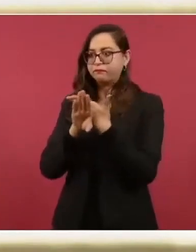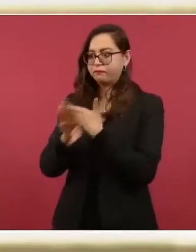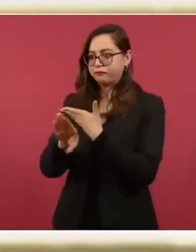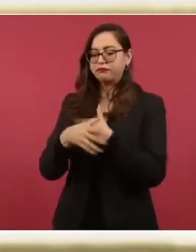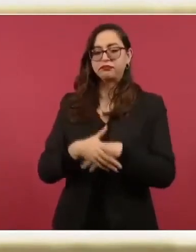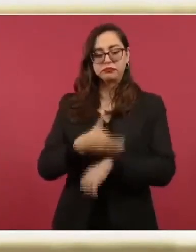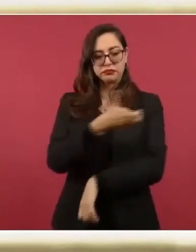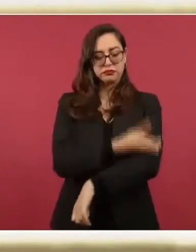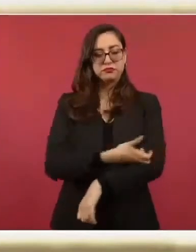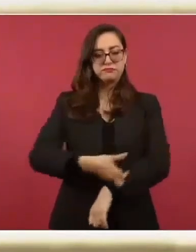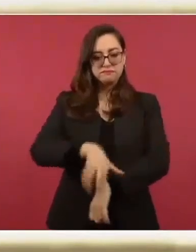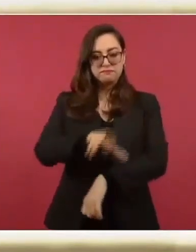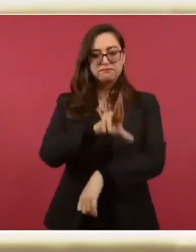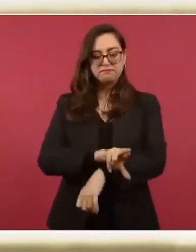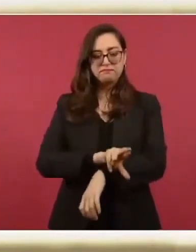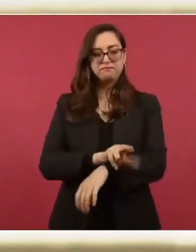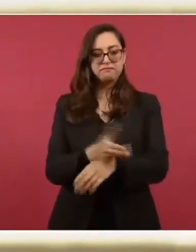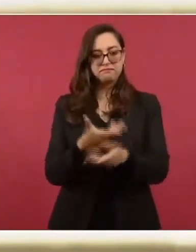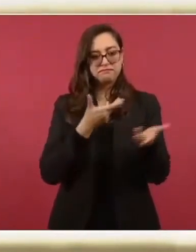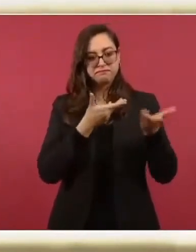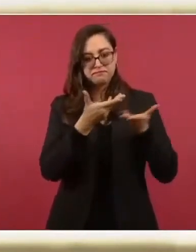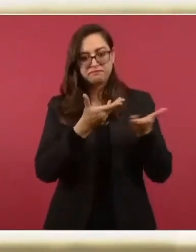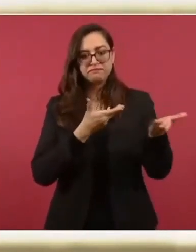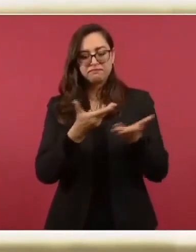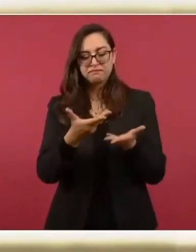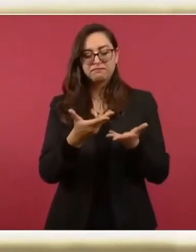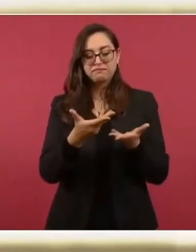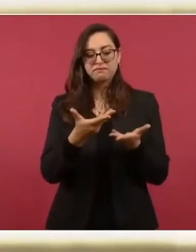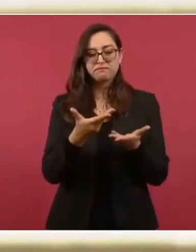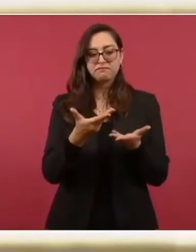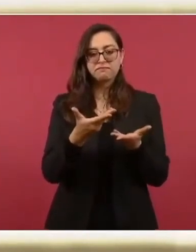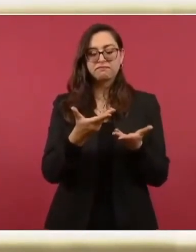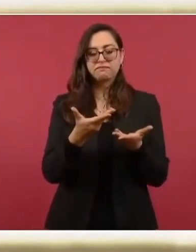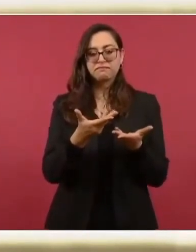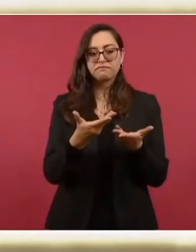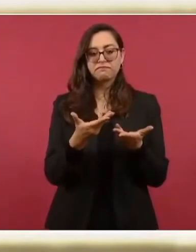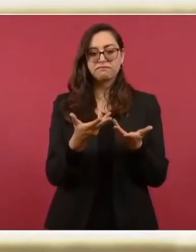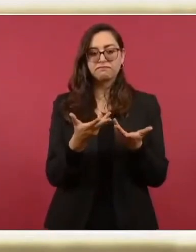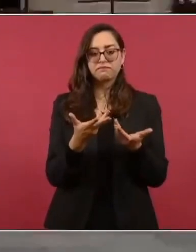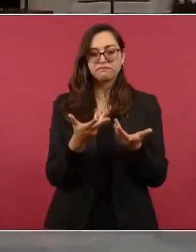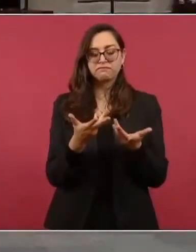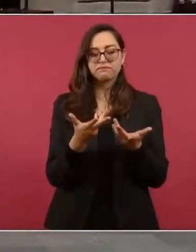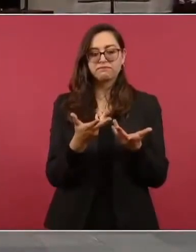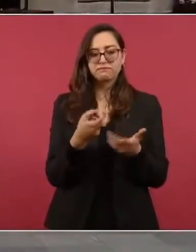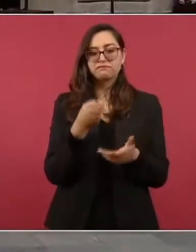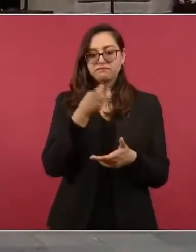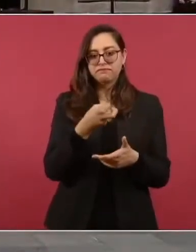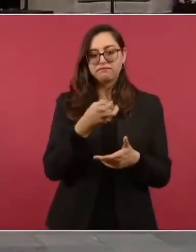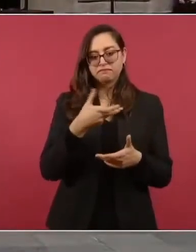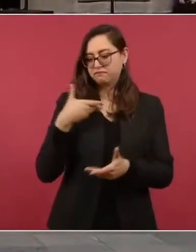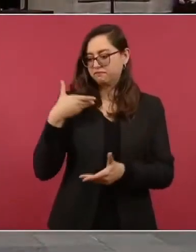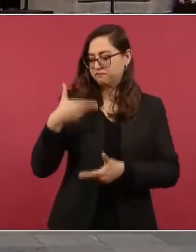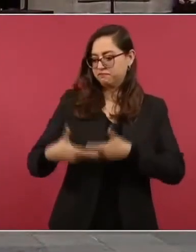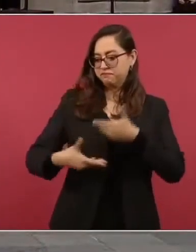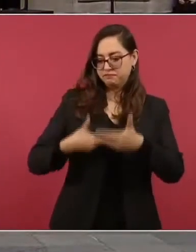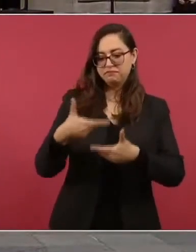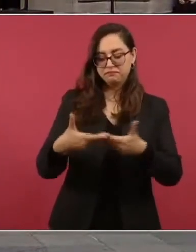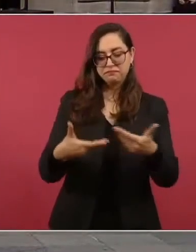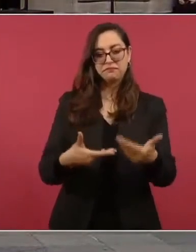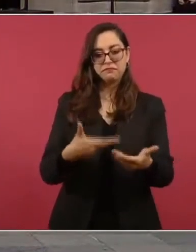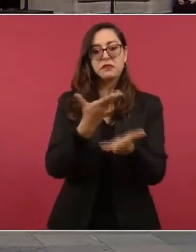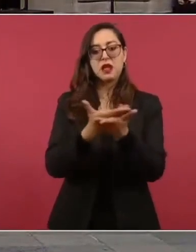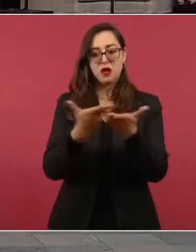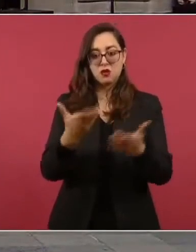coordinada y eso se viene haciendo y ahora se trató